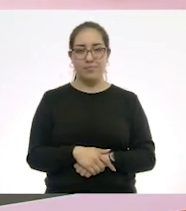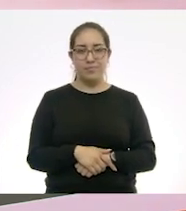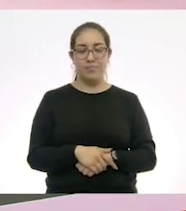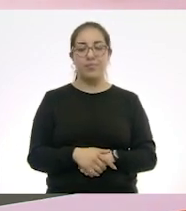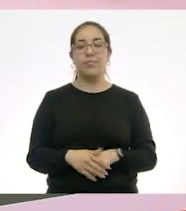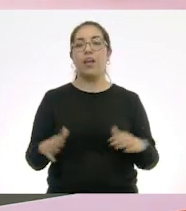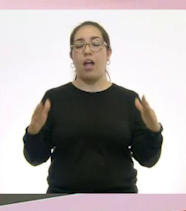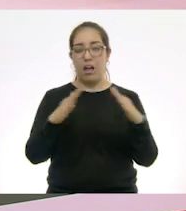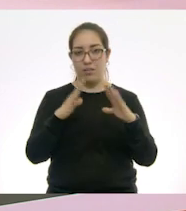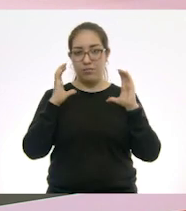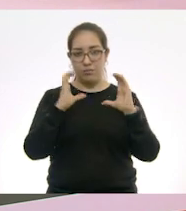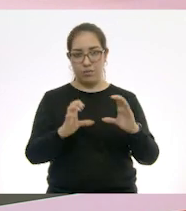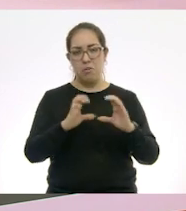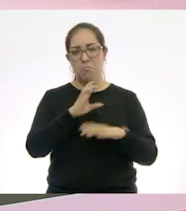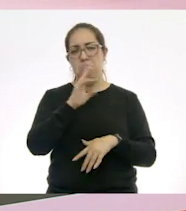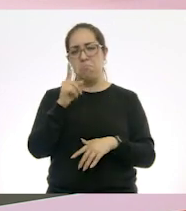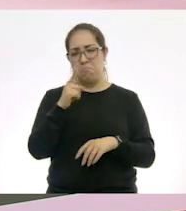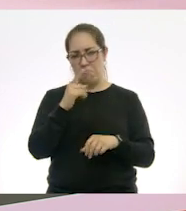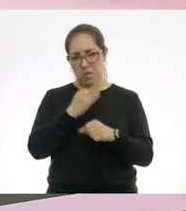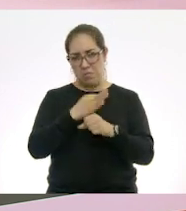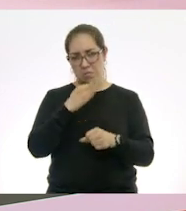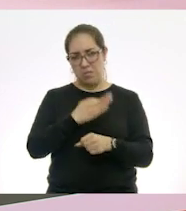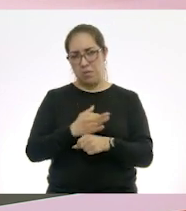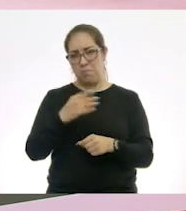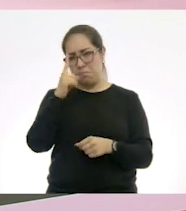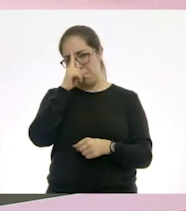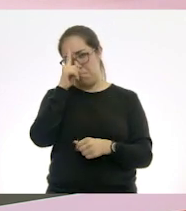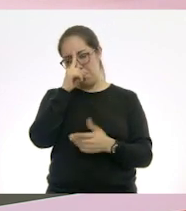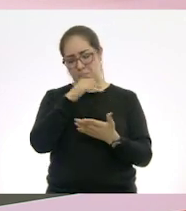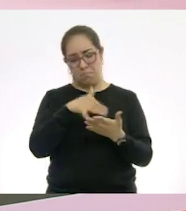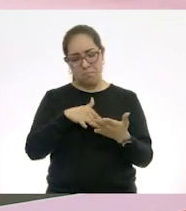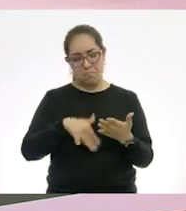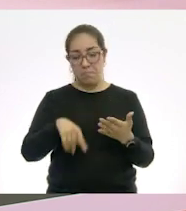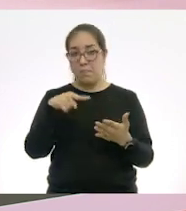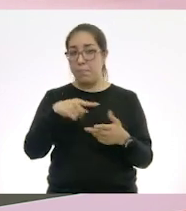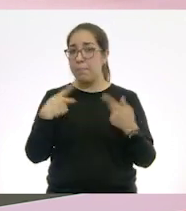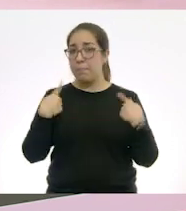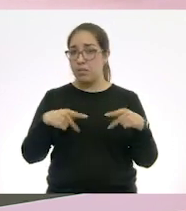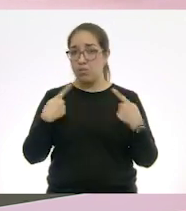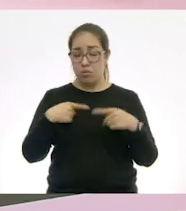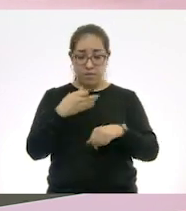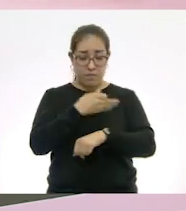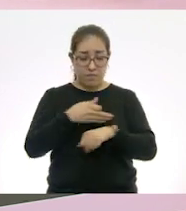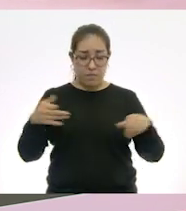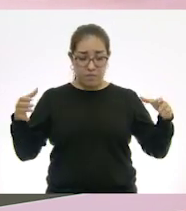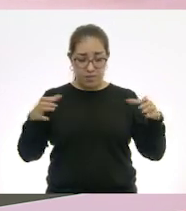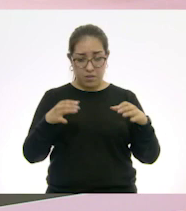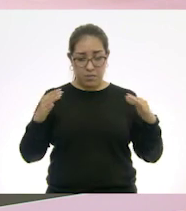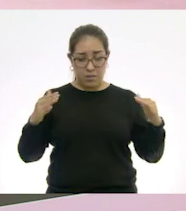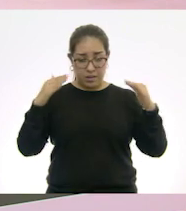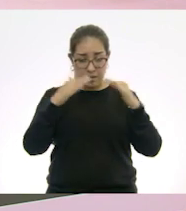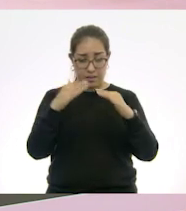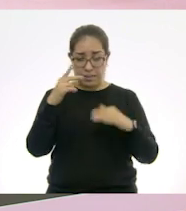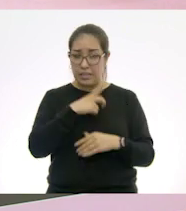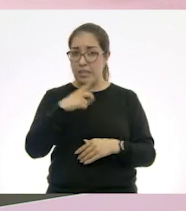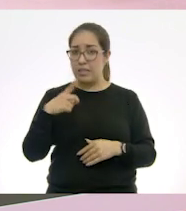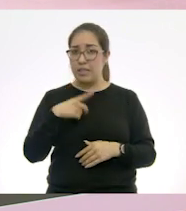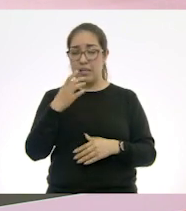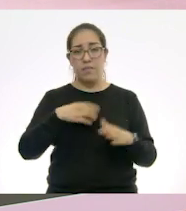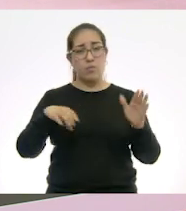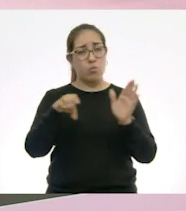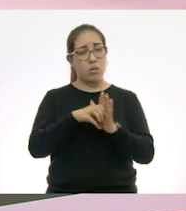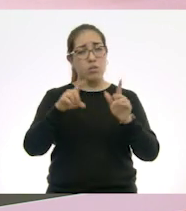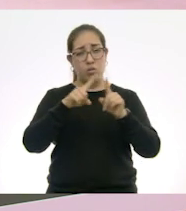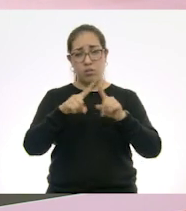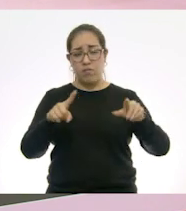Y leemos recomendaciones generales. Los miembros del hogar deben permanecer en una habitación diferente si esto